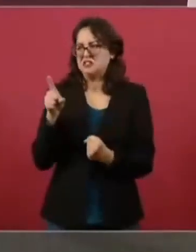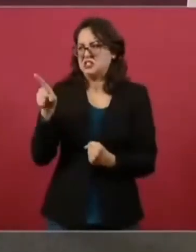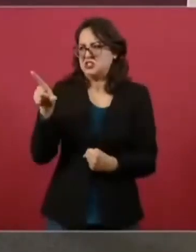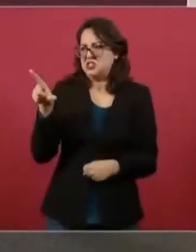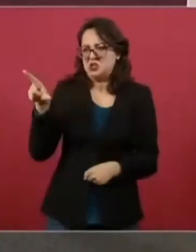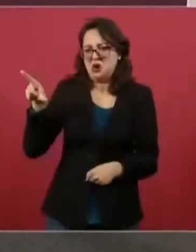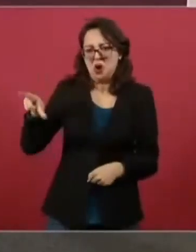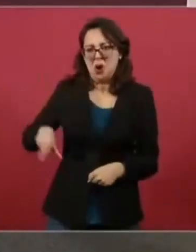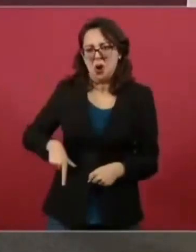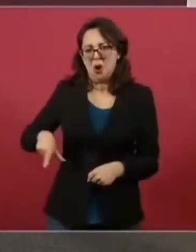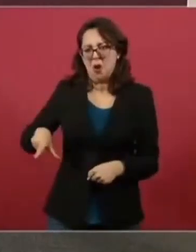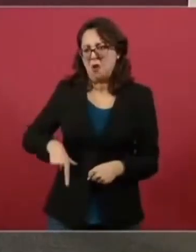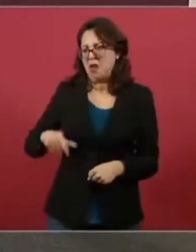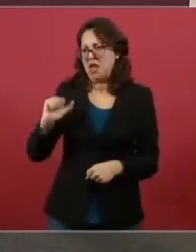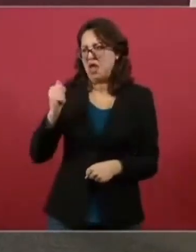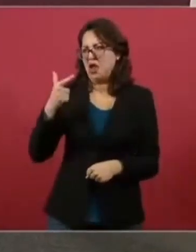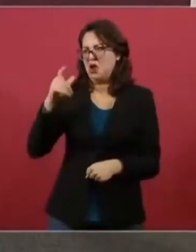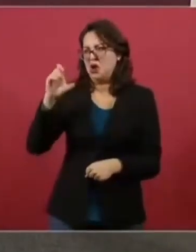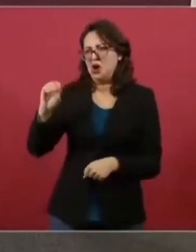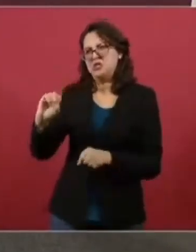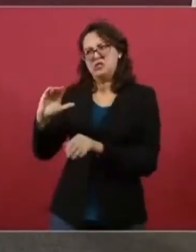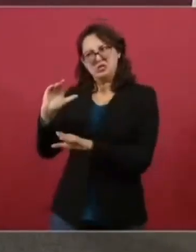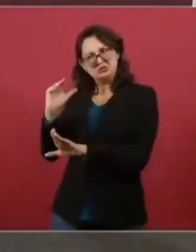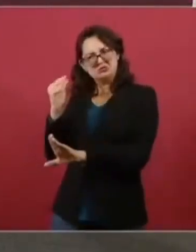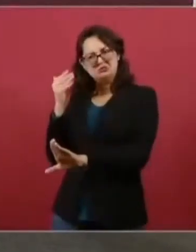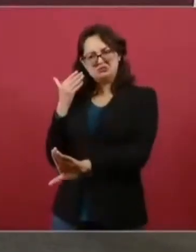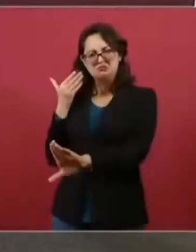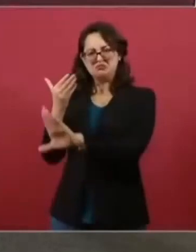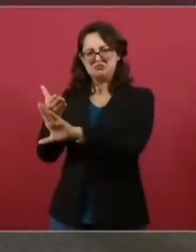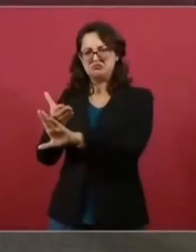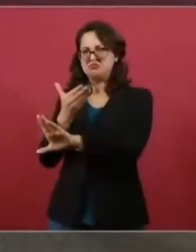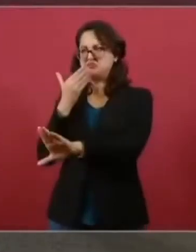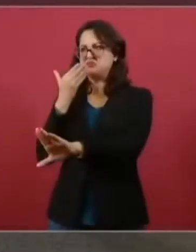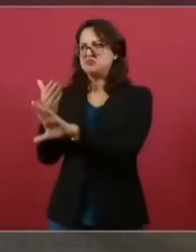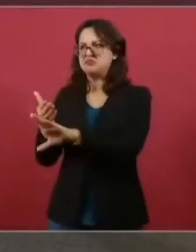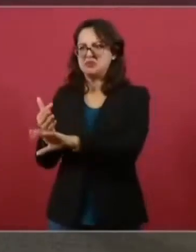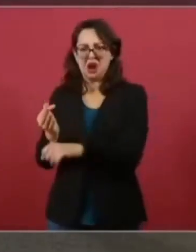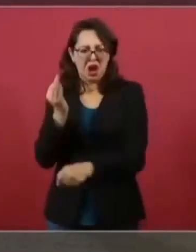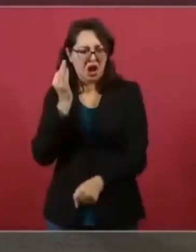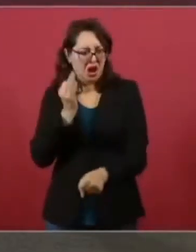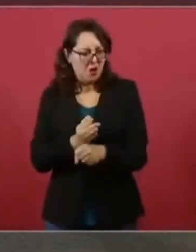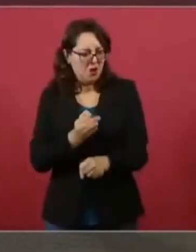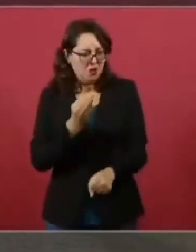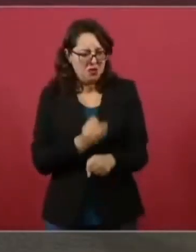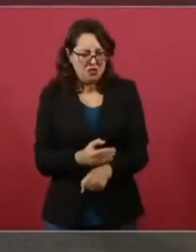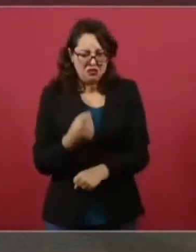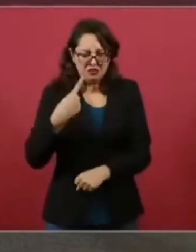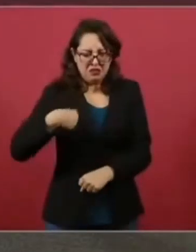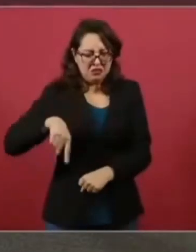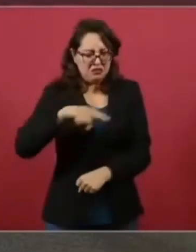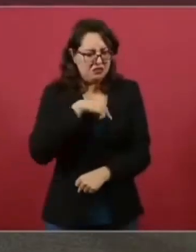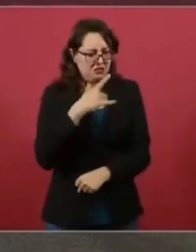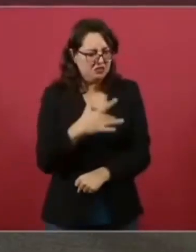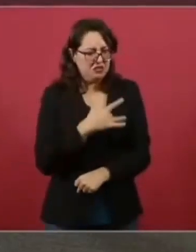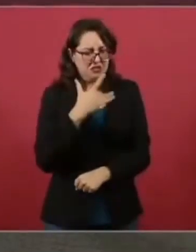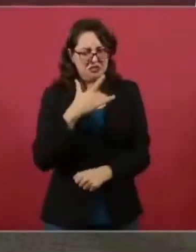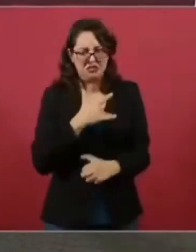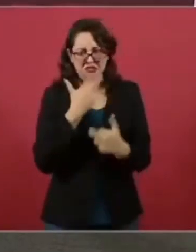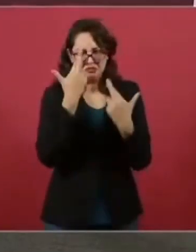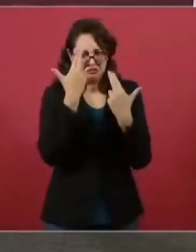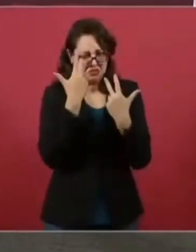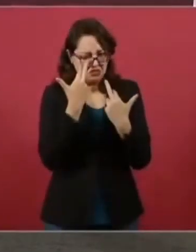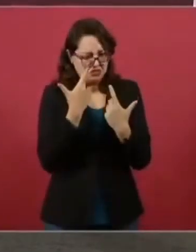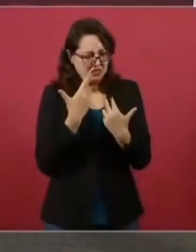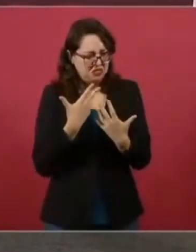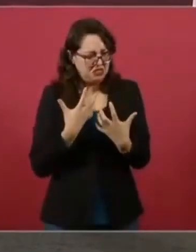Que ese sentimiento que estamos padeciendo todos de alguien que